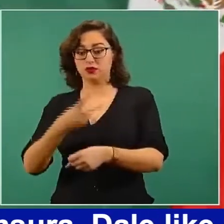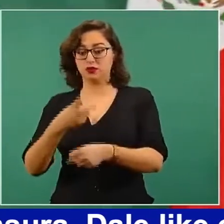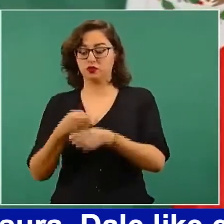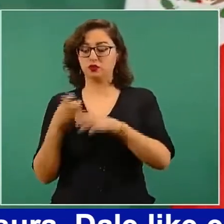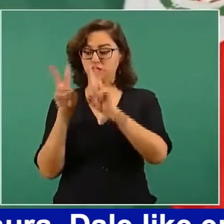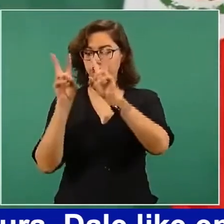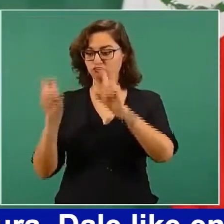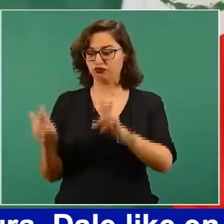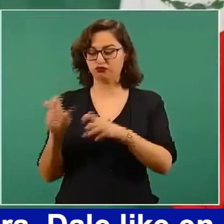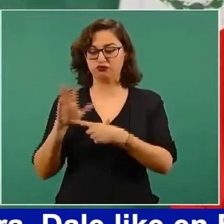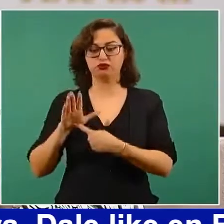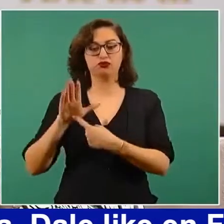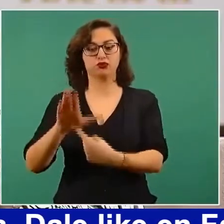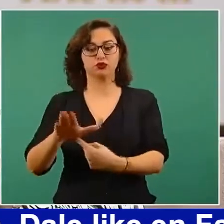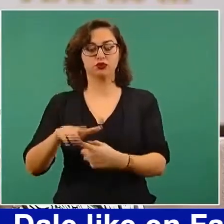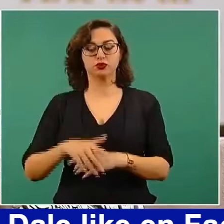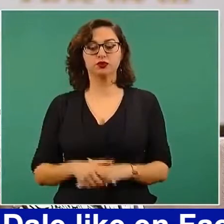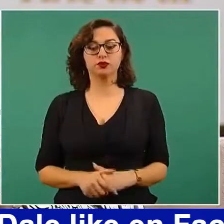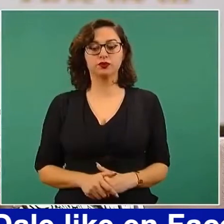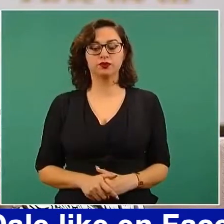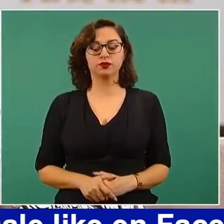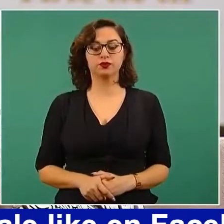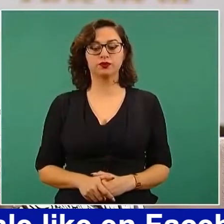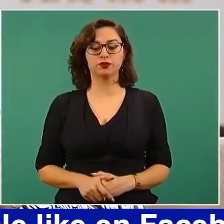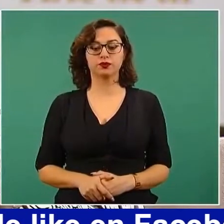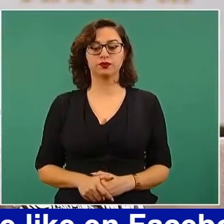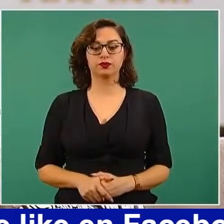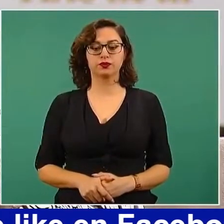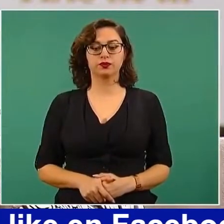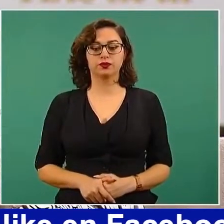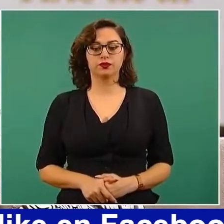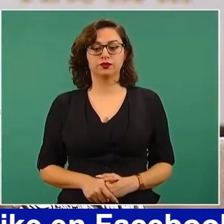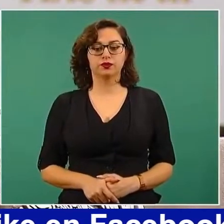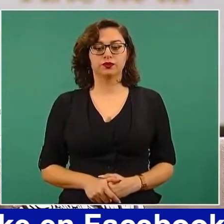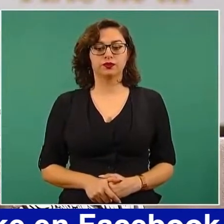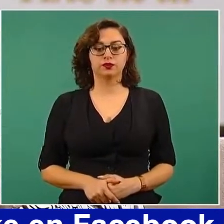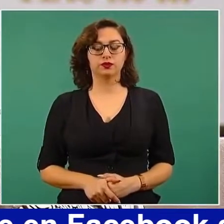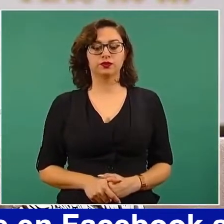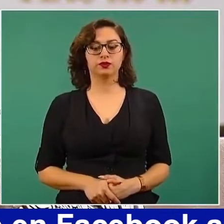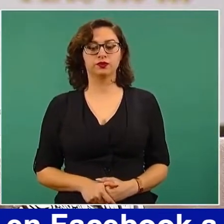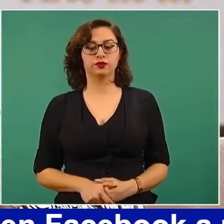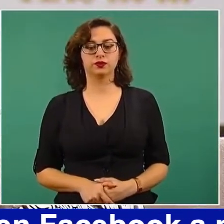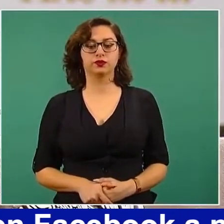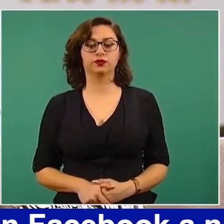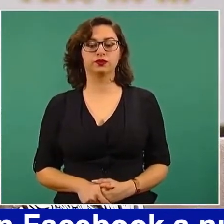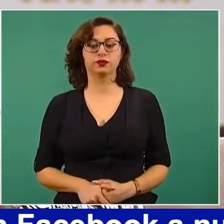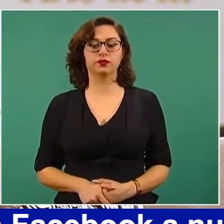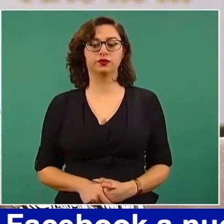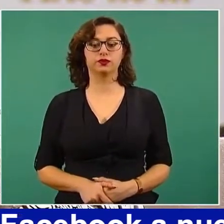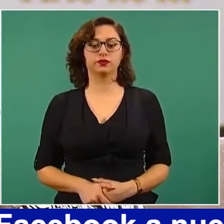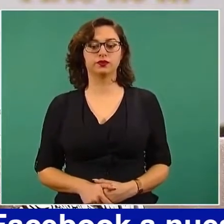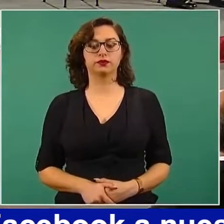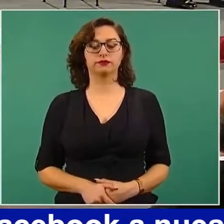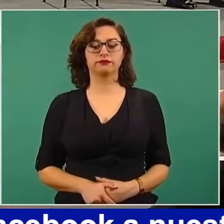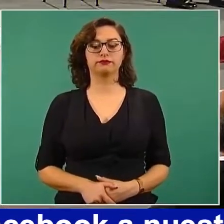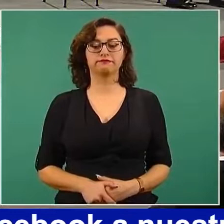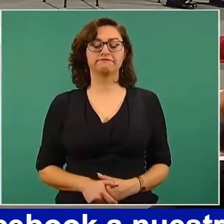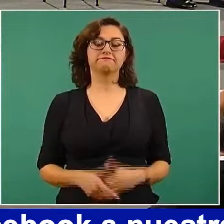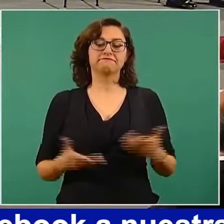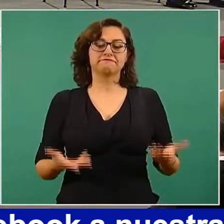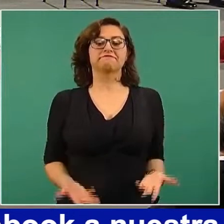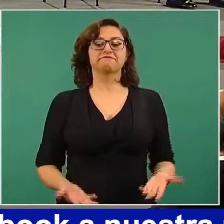Vamos a darle la palabra, bueno, primero la bienvenida